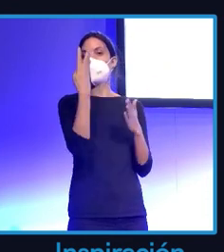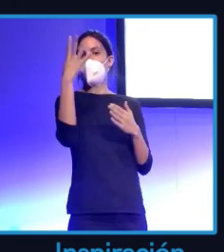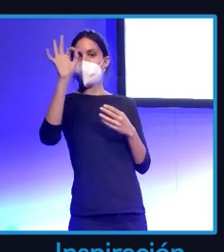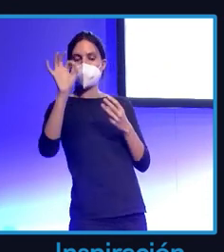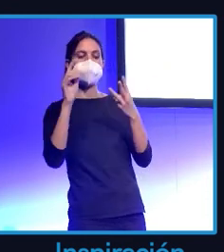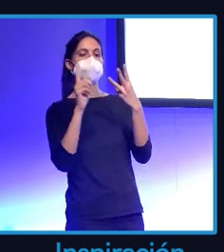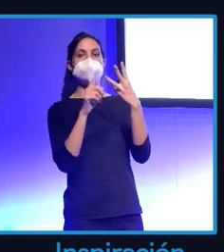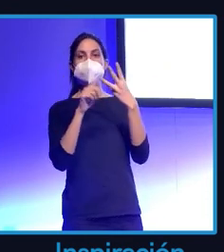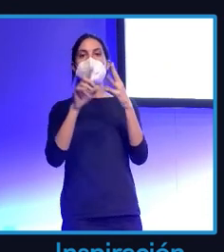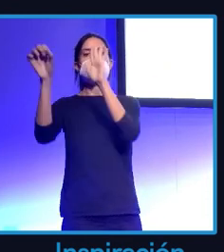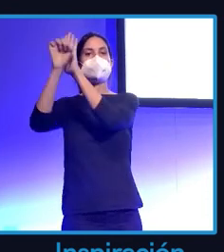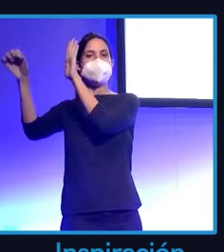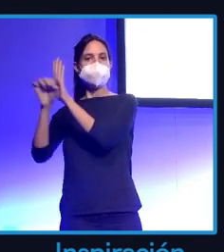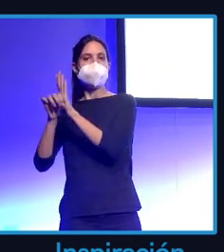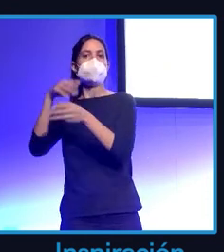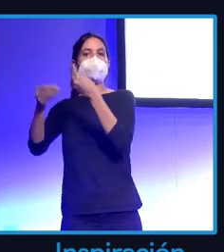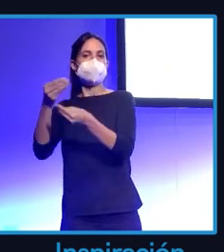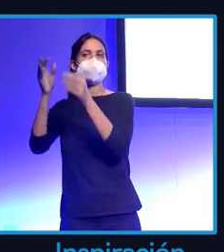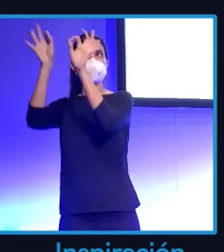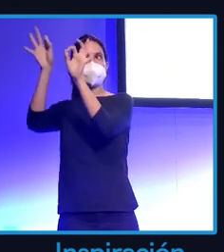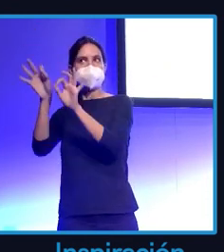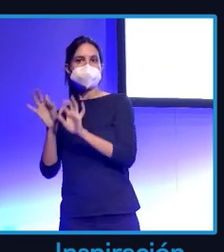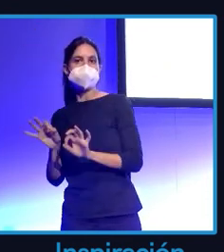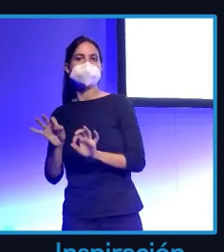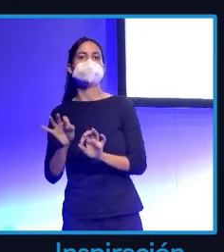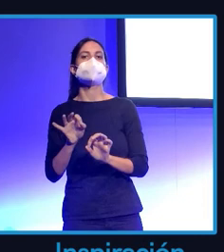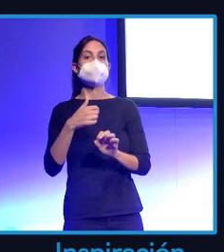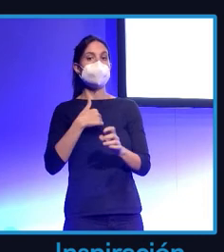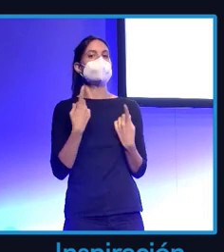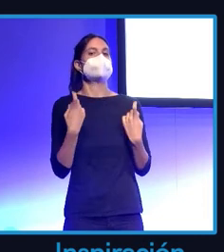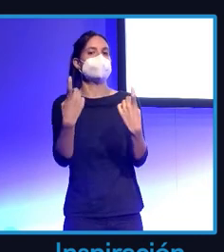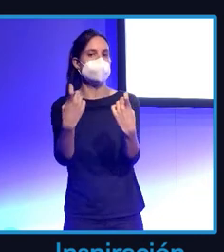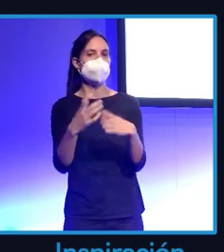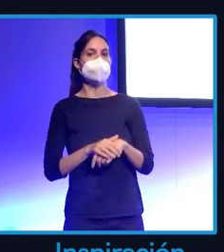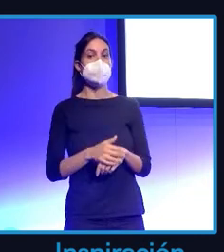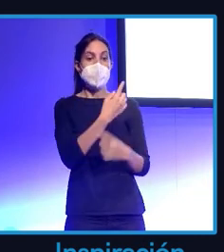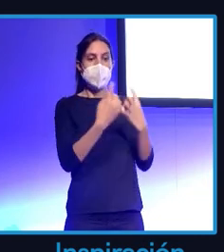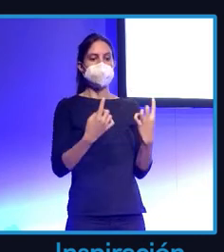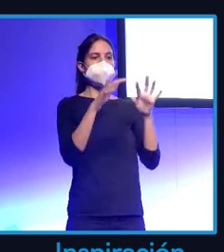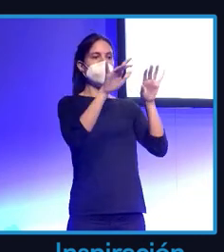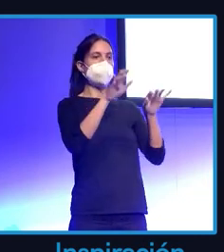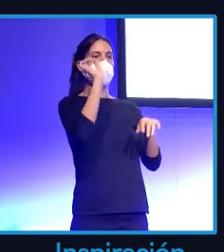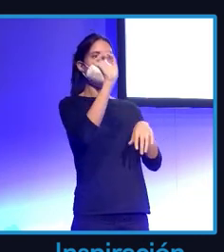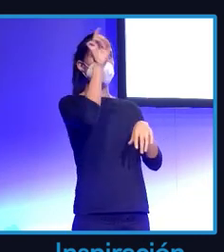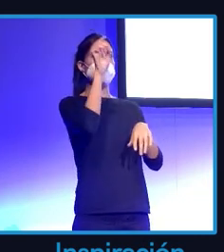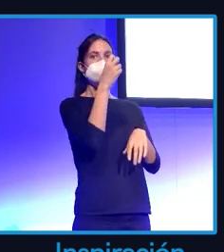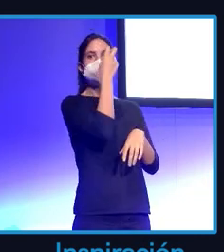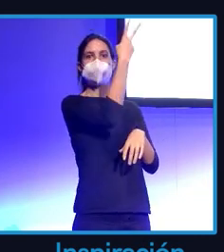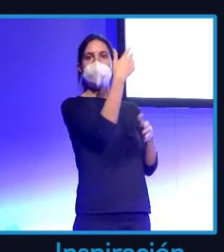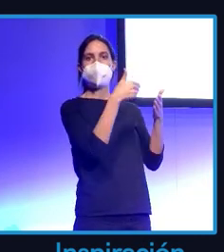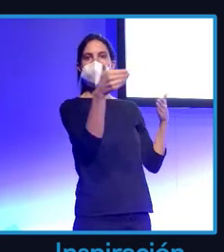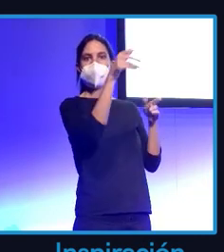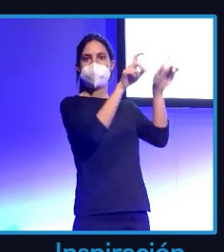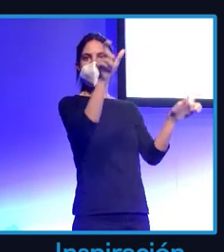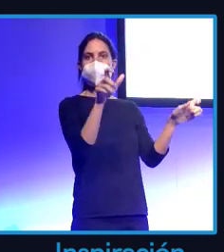a eso crear una estrategia y hay veces que pongo ciudades y me salen dos millones de personas que se dedican a ser influencers. Yo entiendo que las marcas